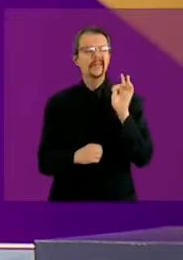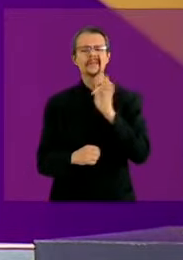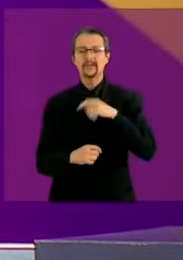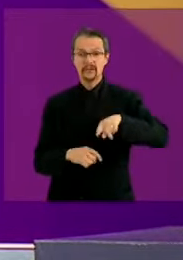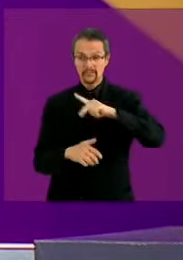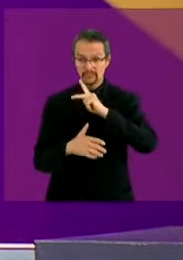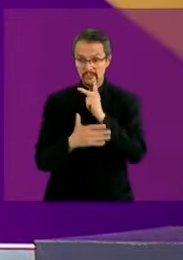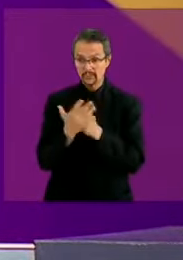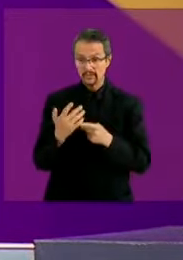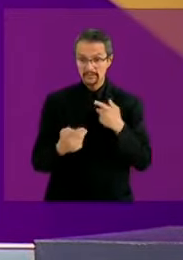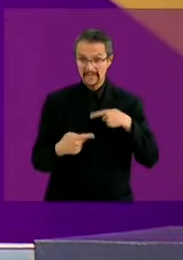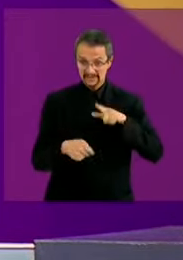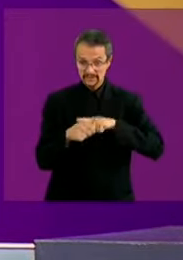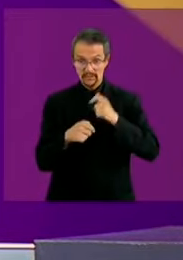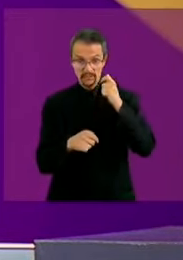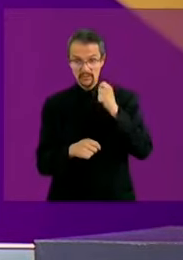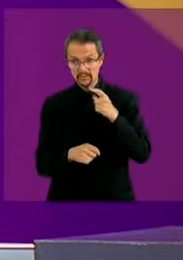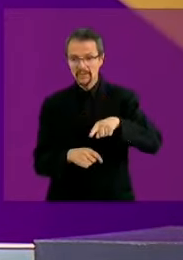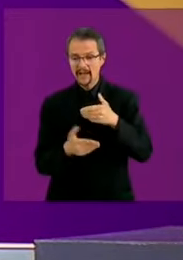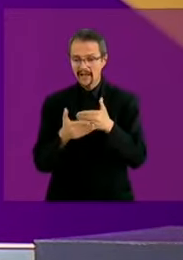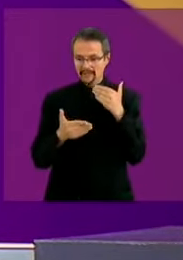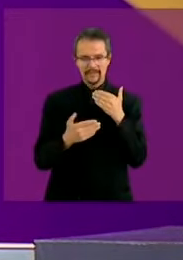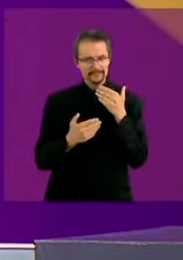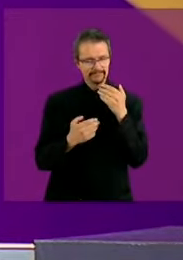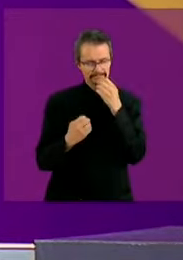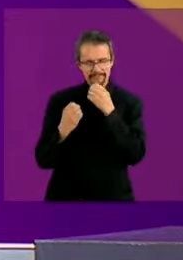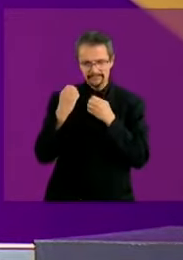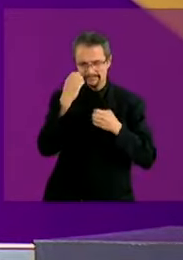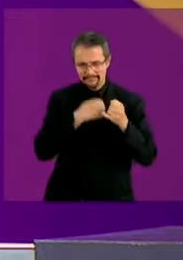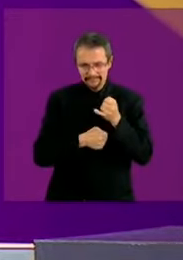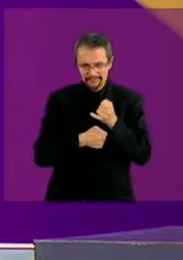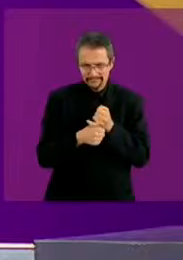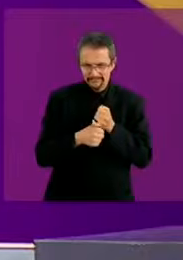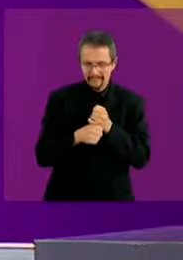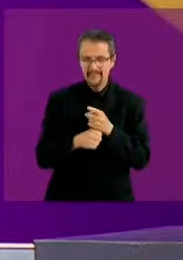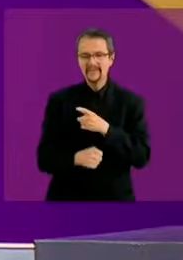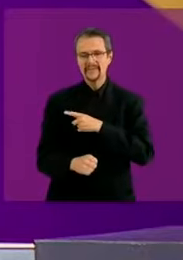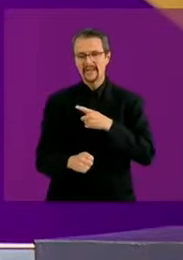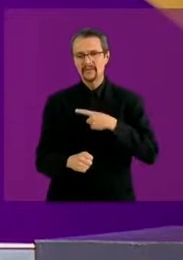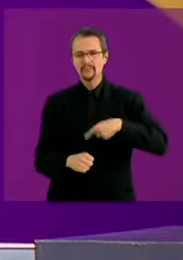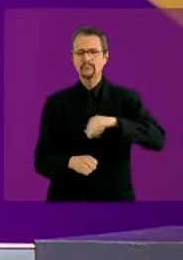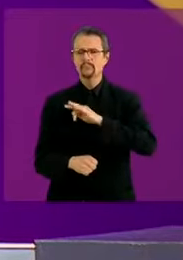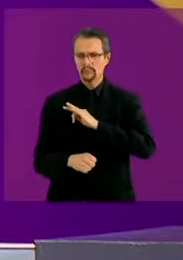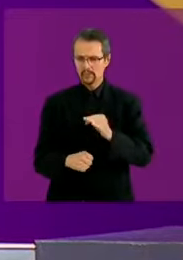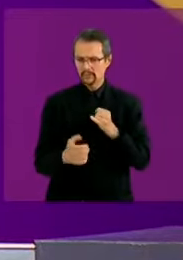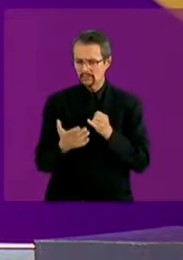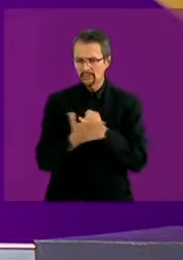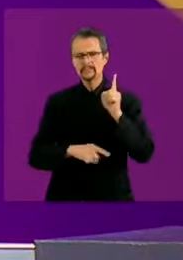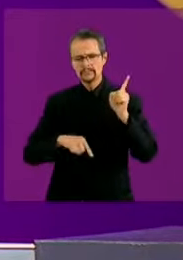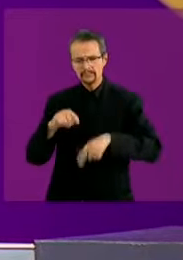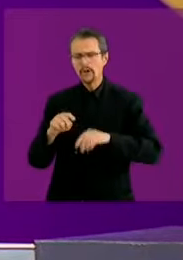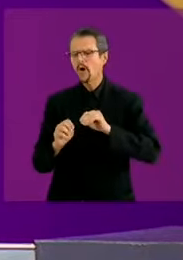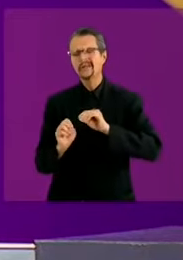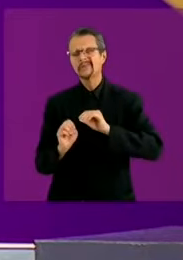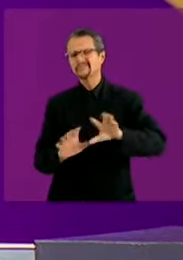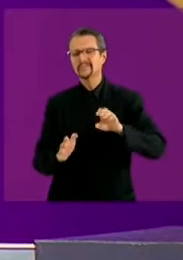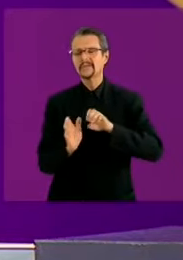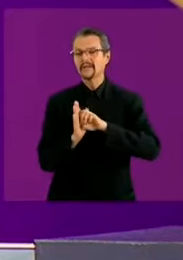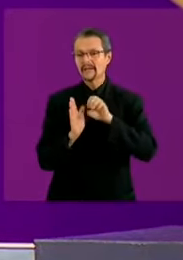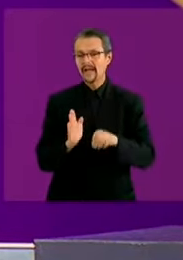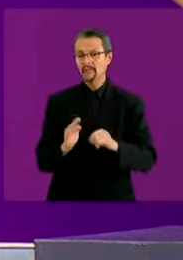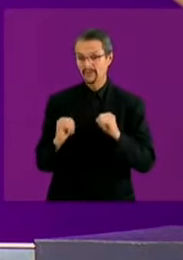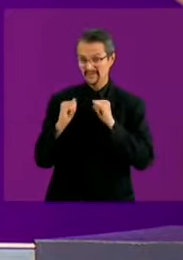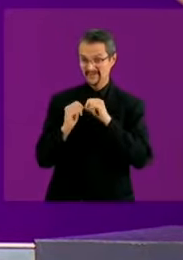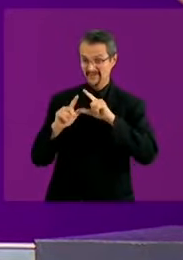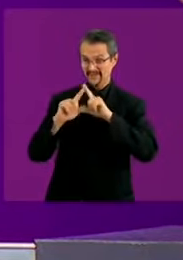por ejemplo, tendría que haber una evaluación independiente que nos permitiera tomar decisiones. Creo que instrumentos como el Instituto Nacional de la Evaluación